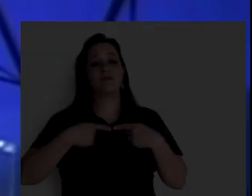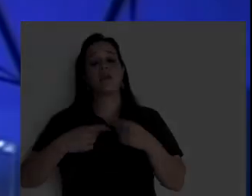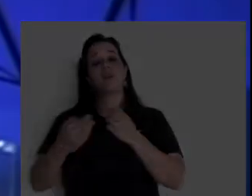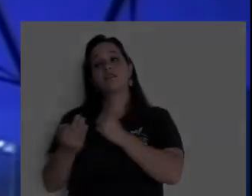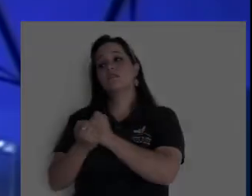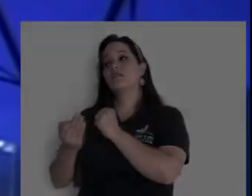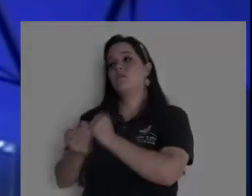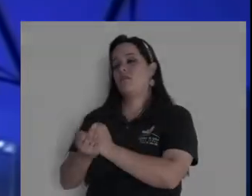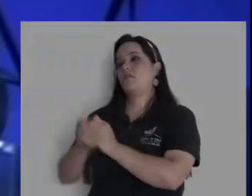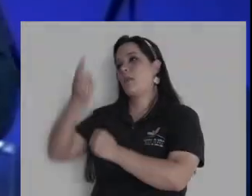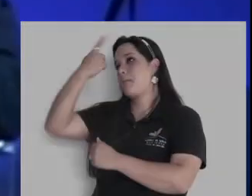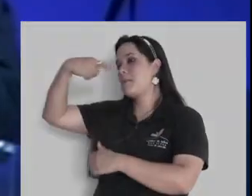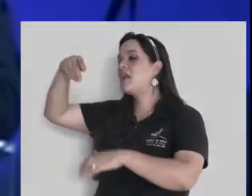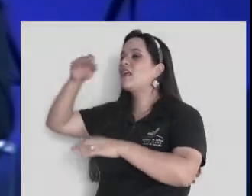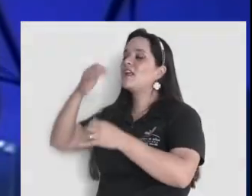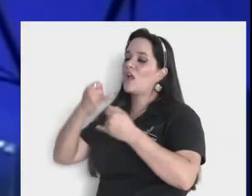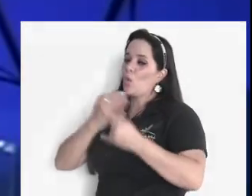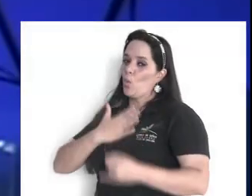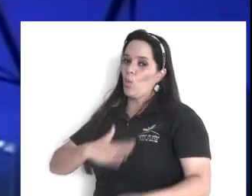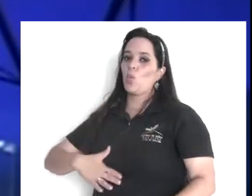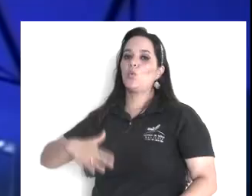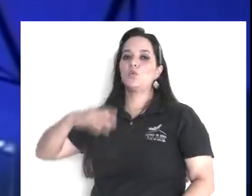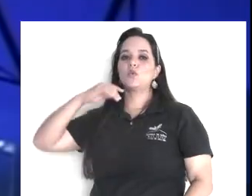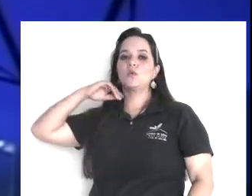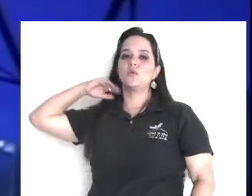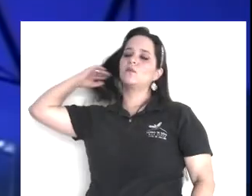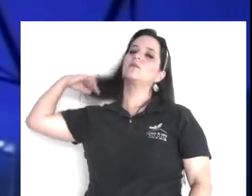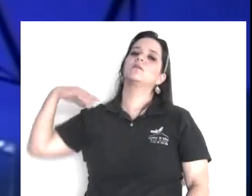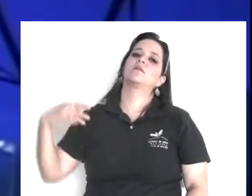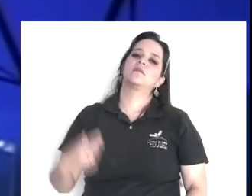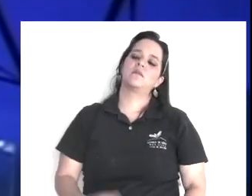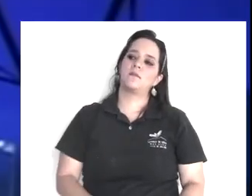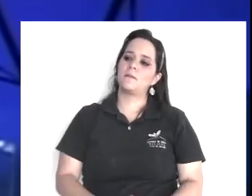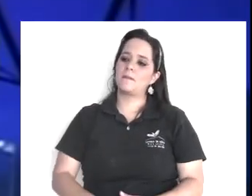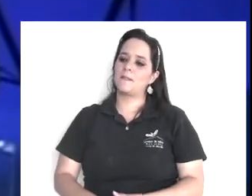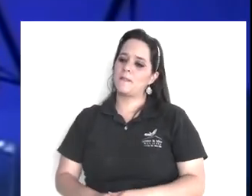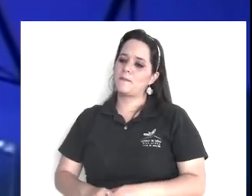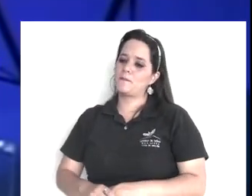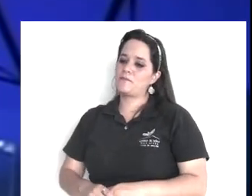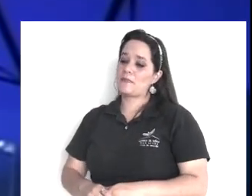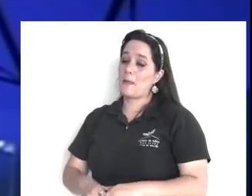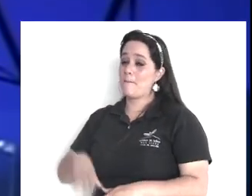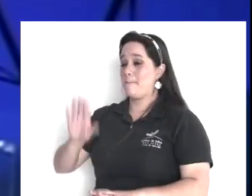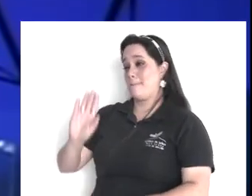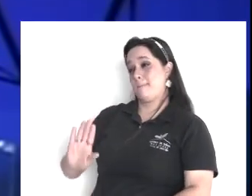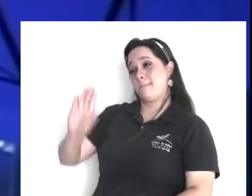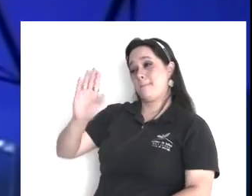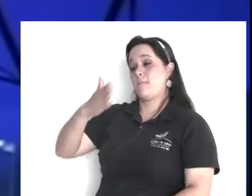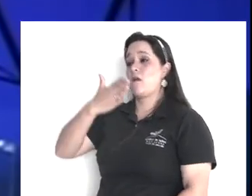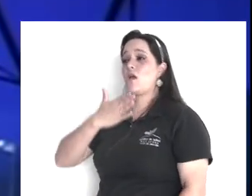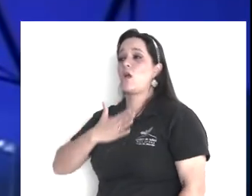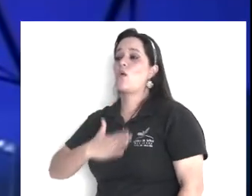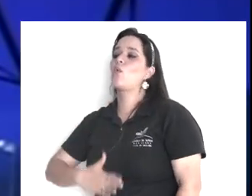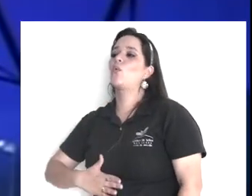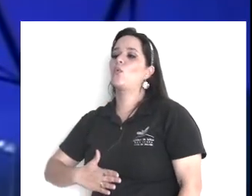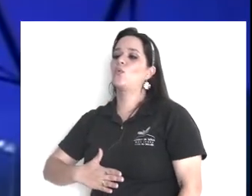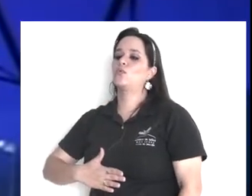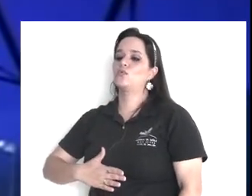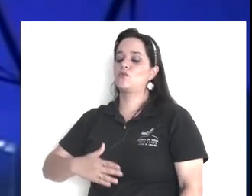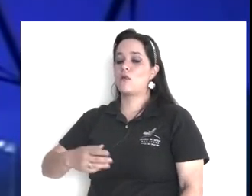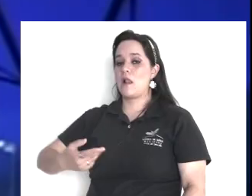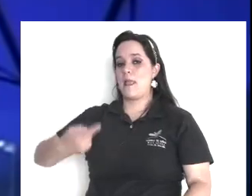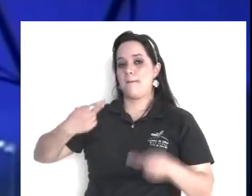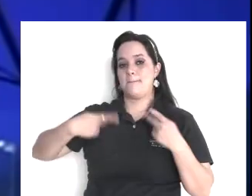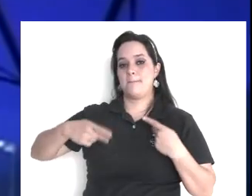fíjate lo que dice la Biblia, es Proverbios 18, 18, 17, justo parece, la apariencia, el